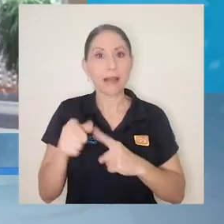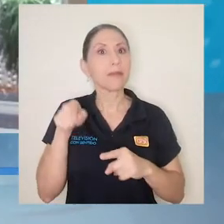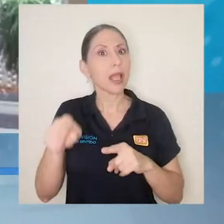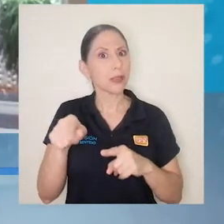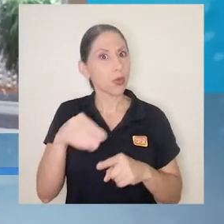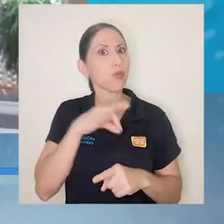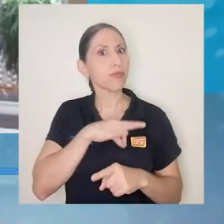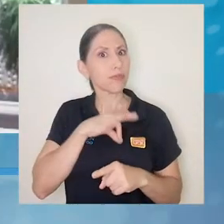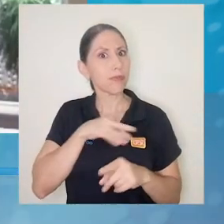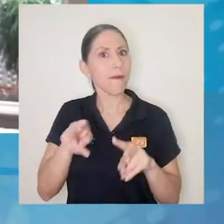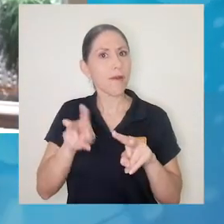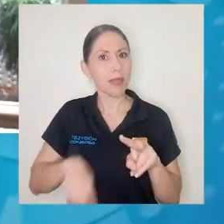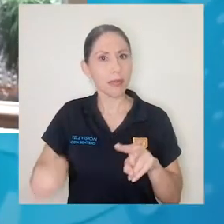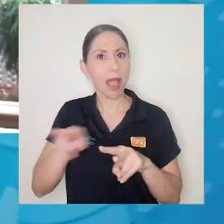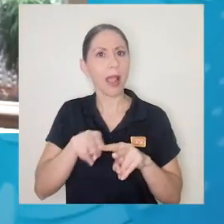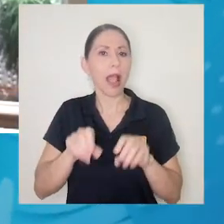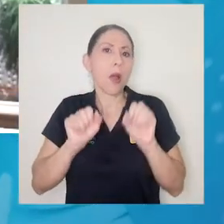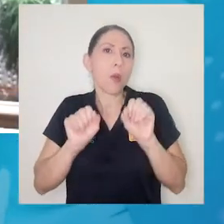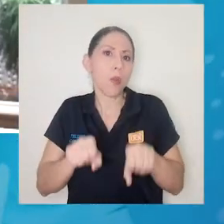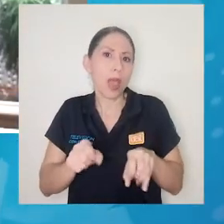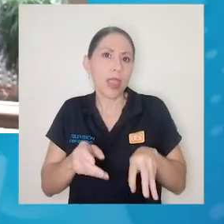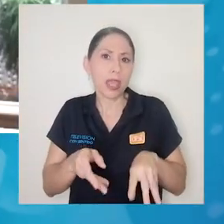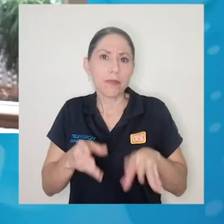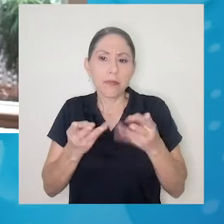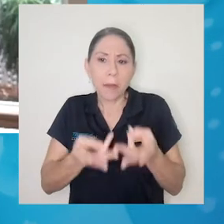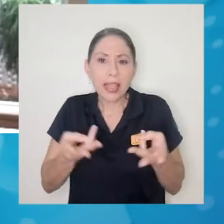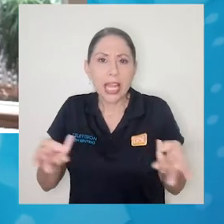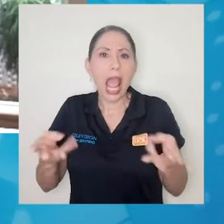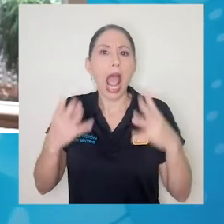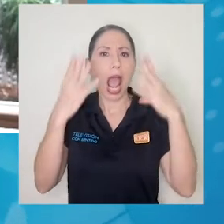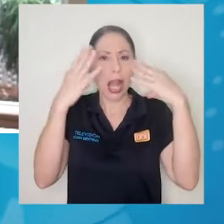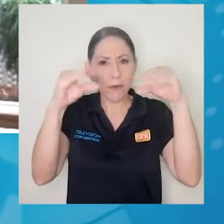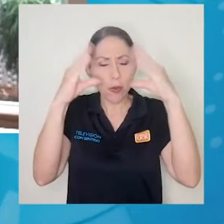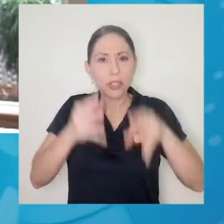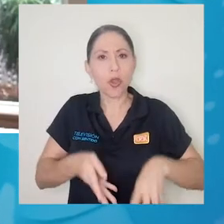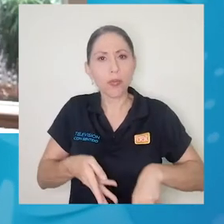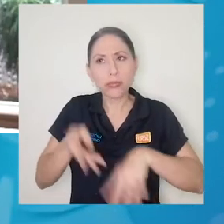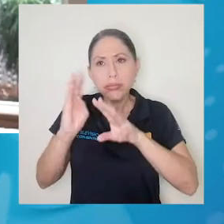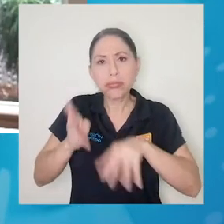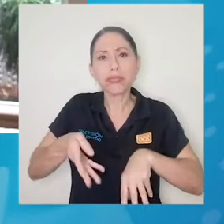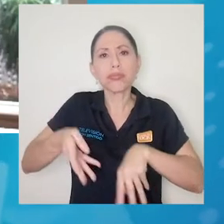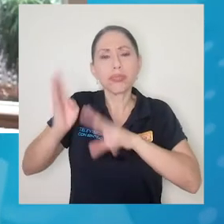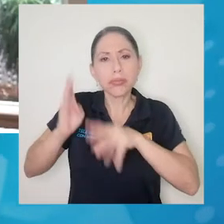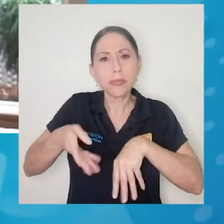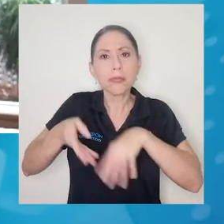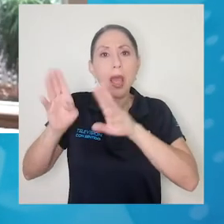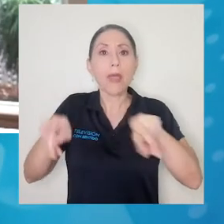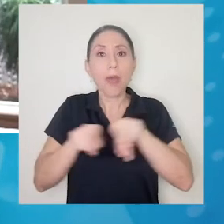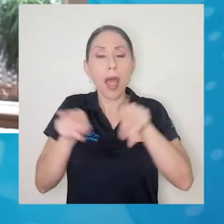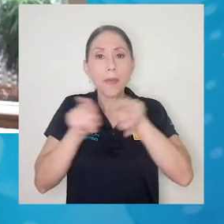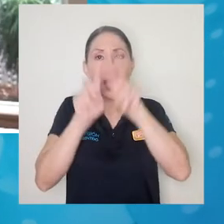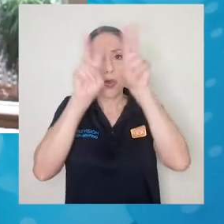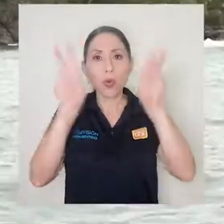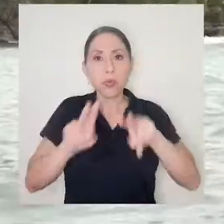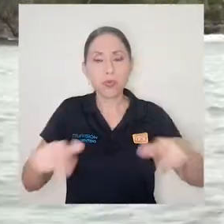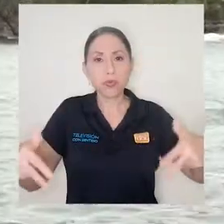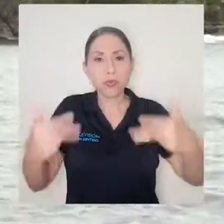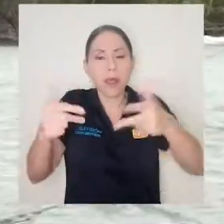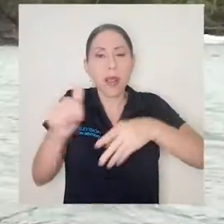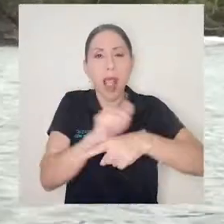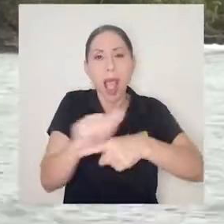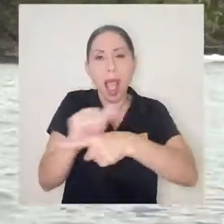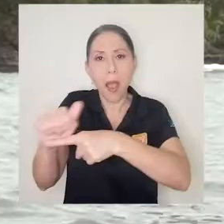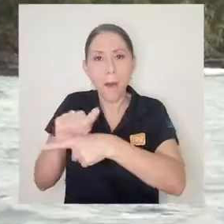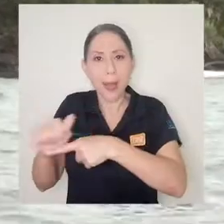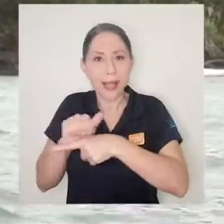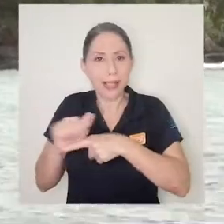tiene una gran ventaja, porque se van a poder colocar materiales, informaciones, se van a poder dar capacitaciones, se va a